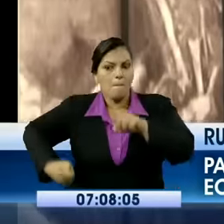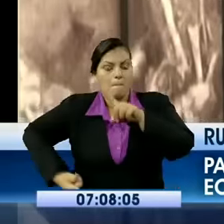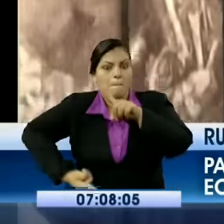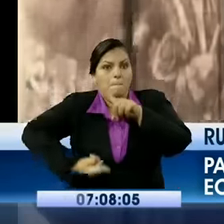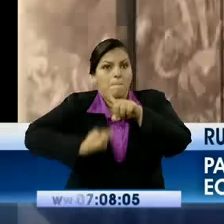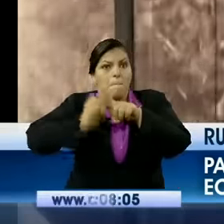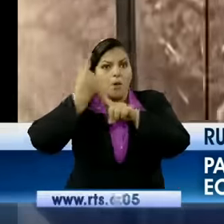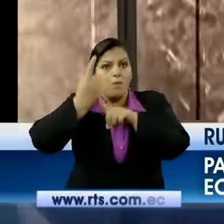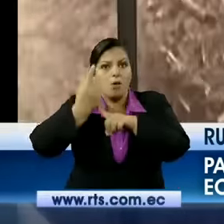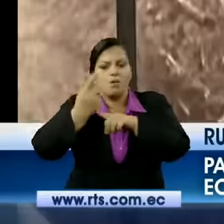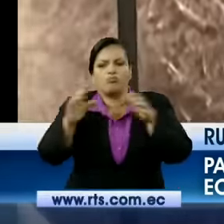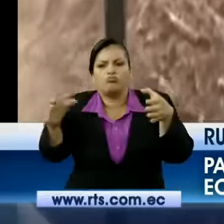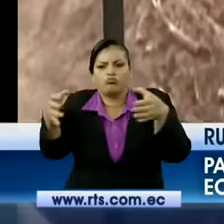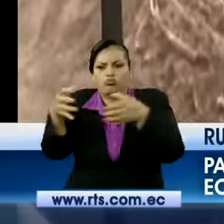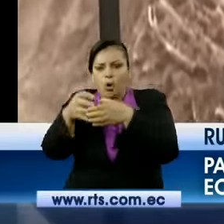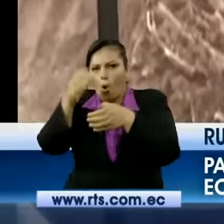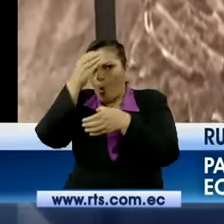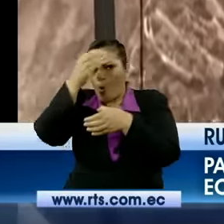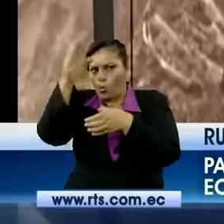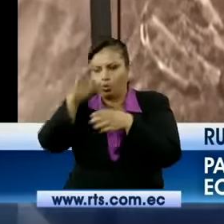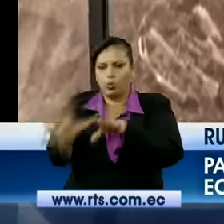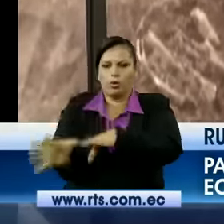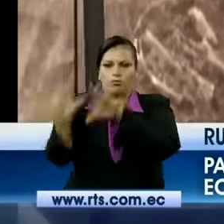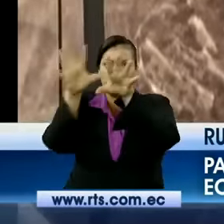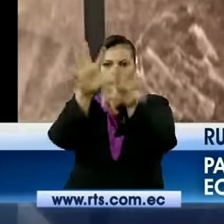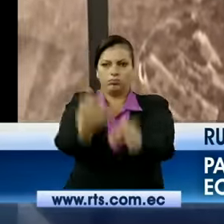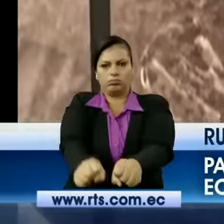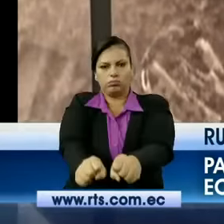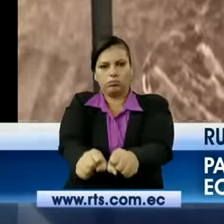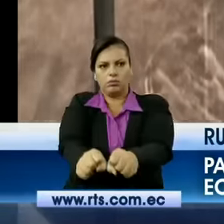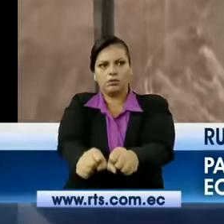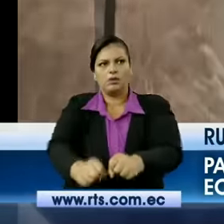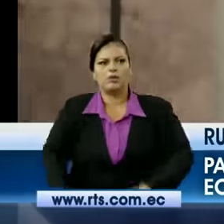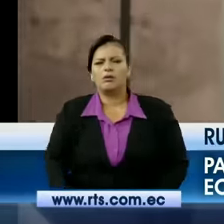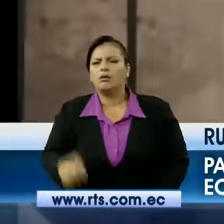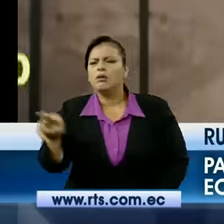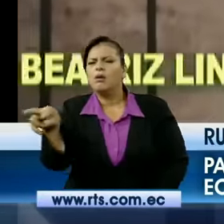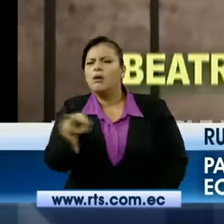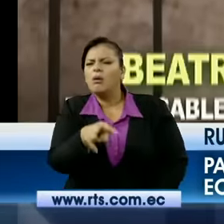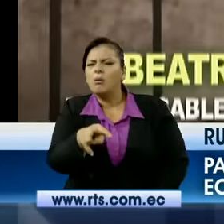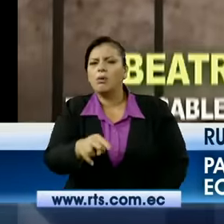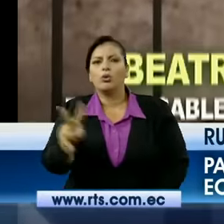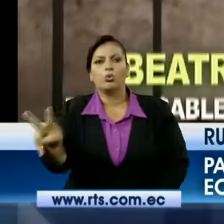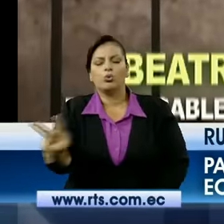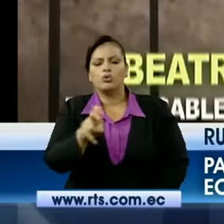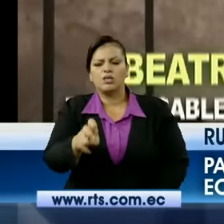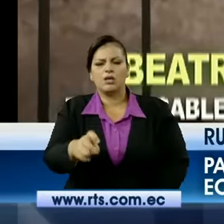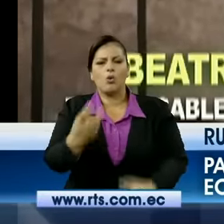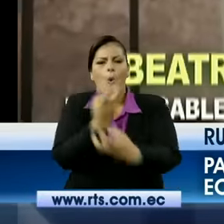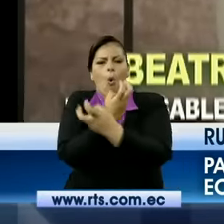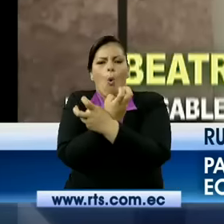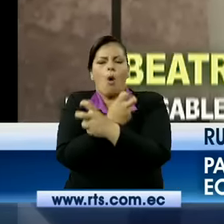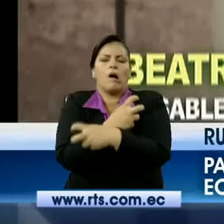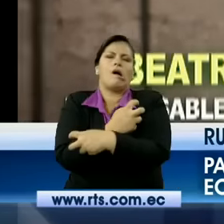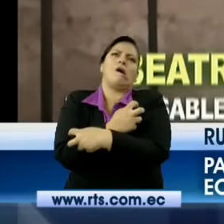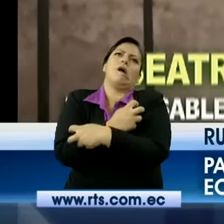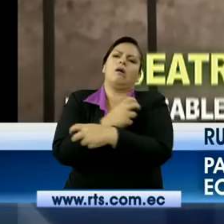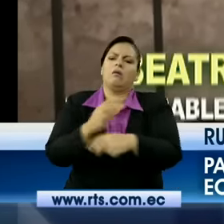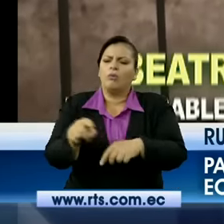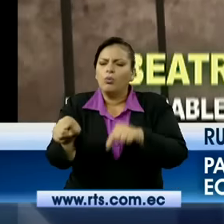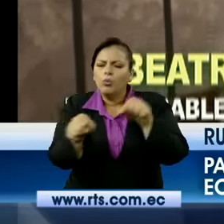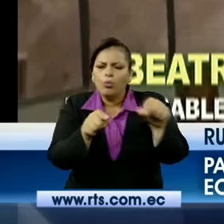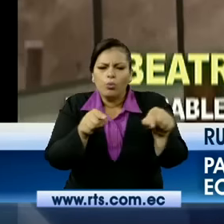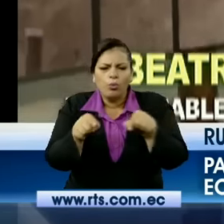Cobija a más de 200 osamentas, ¿no? Entonces, dentro de esas 200 osamentas tenemos, pues, los famosos